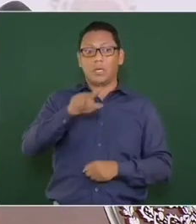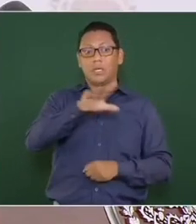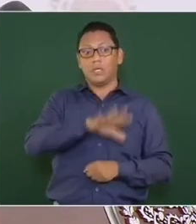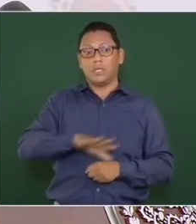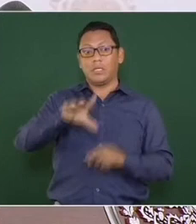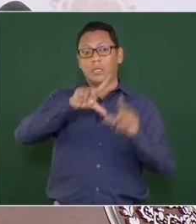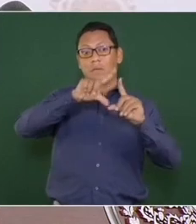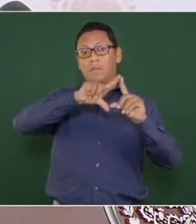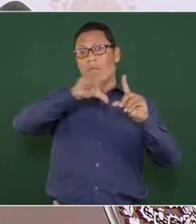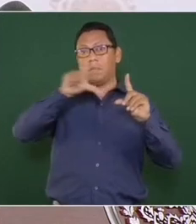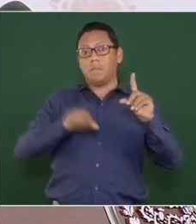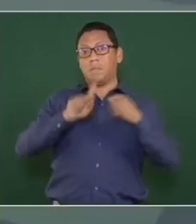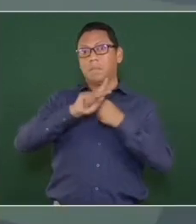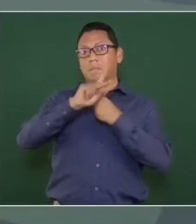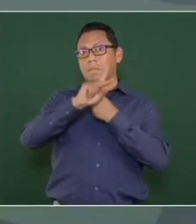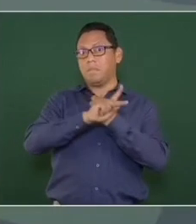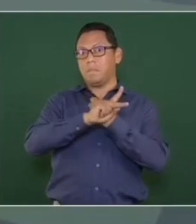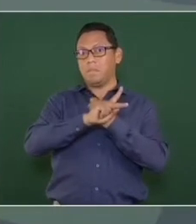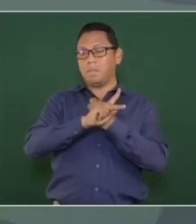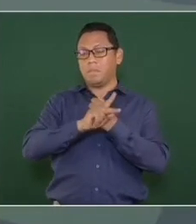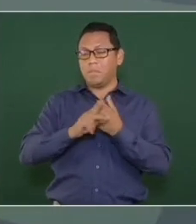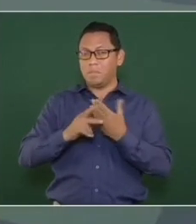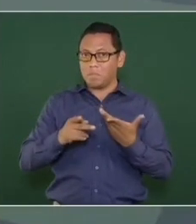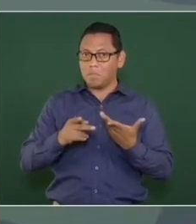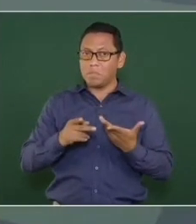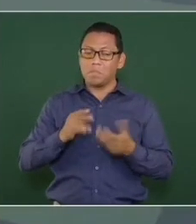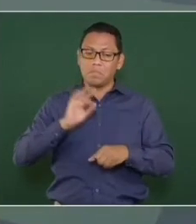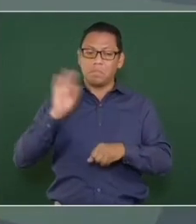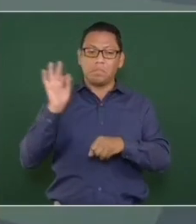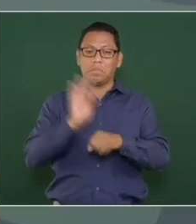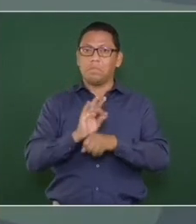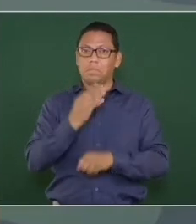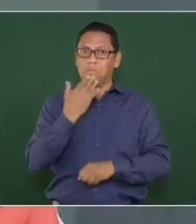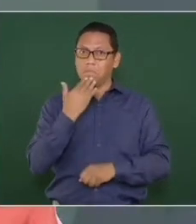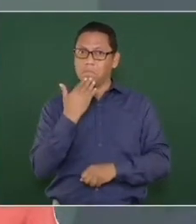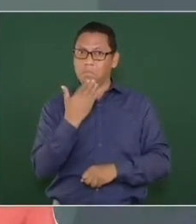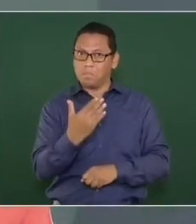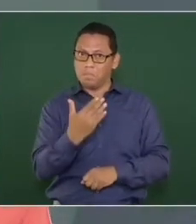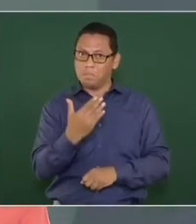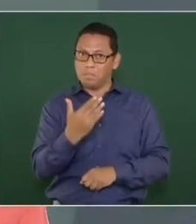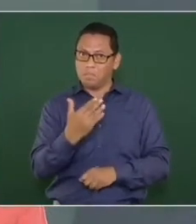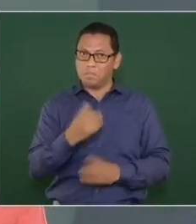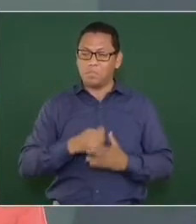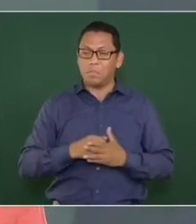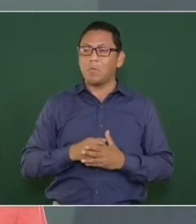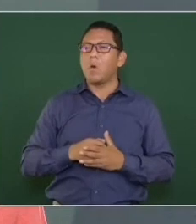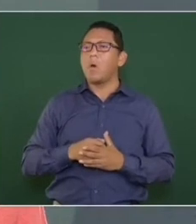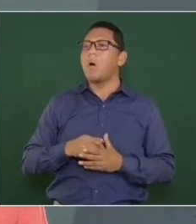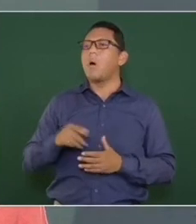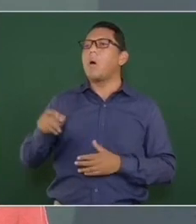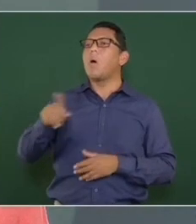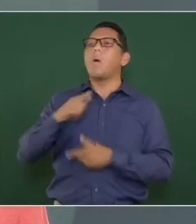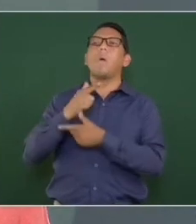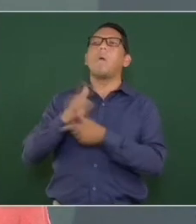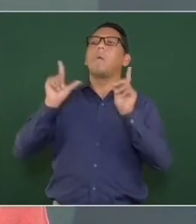el país, porque no cualquiera puede gobernar